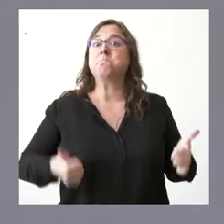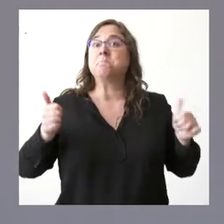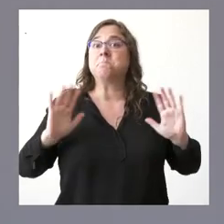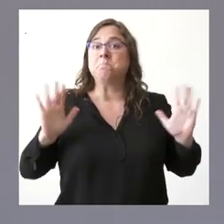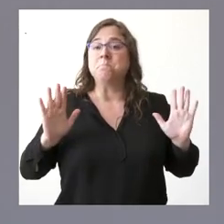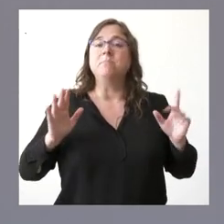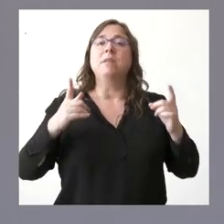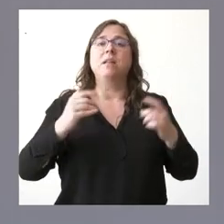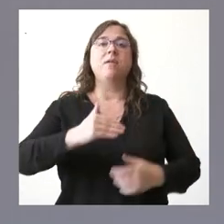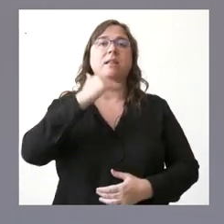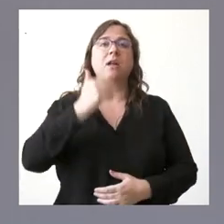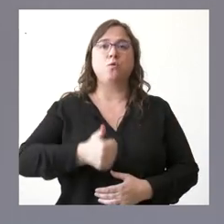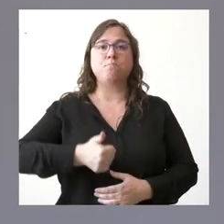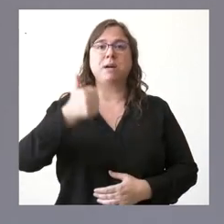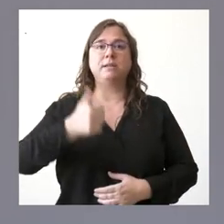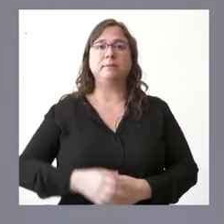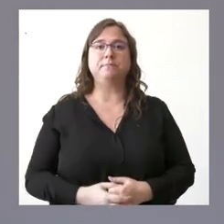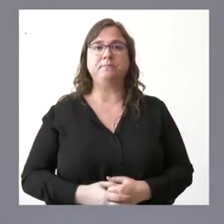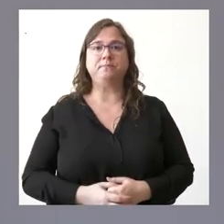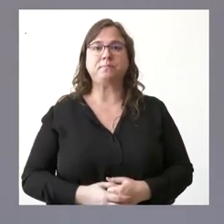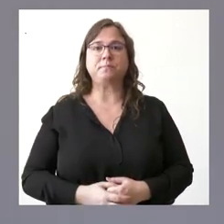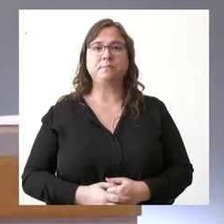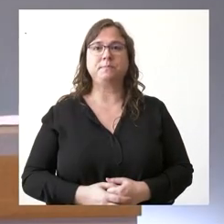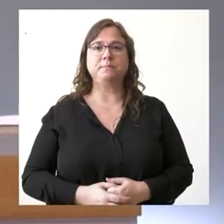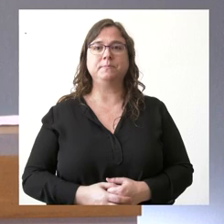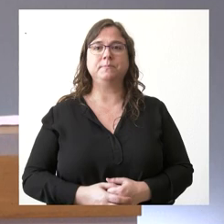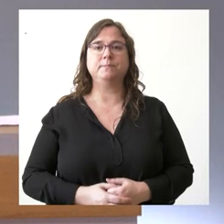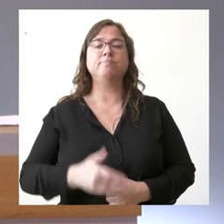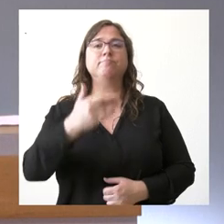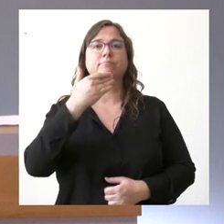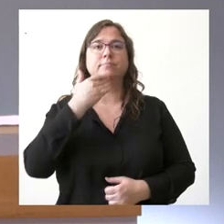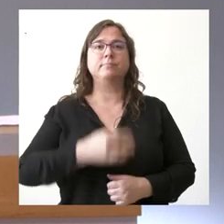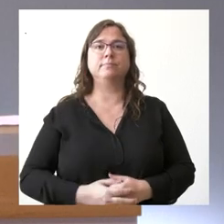espera de cualquier pregunta que estime oportuno formular tanto a la consejera como a mí mismo.